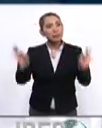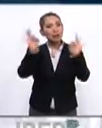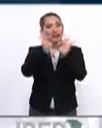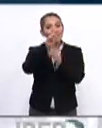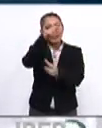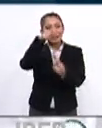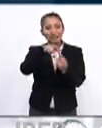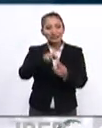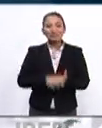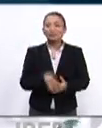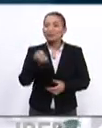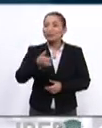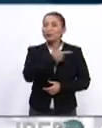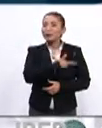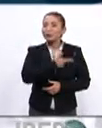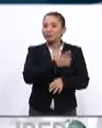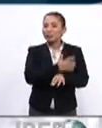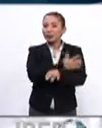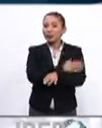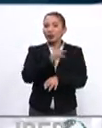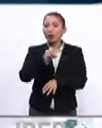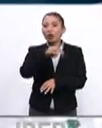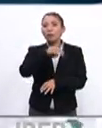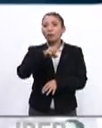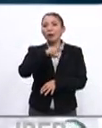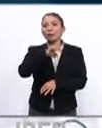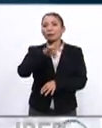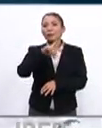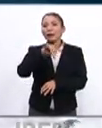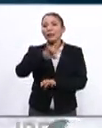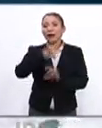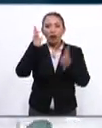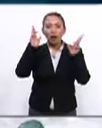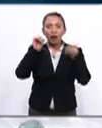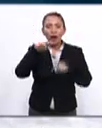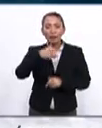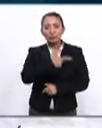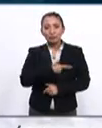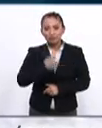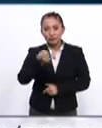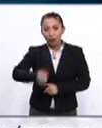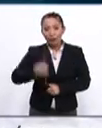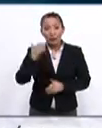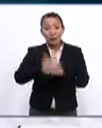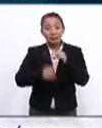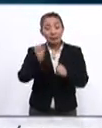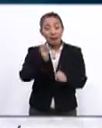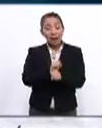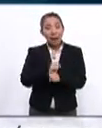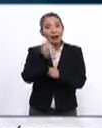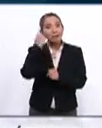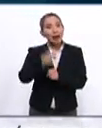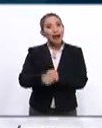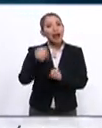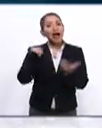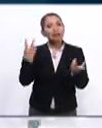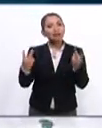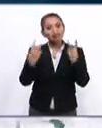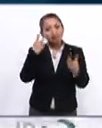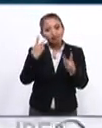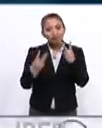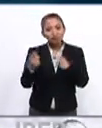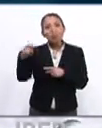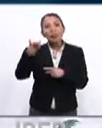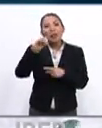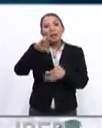relevantes de la región. Saludo con mucho gusto a mi compañero Omar Cepeda. Hola Ana Cris, un placer saludarte y cerrar la semana contigo para las emisiones